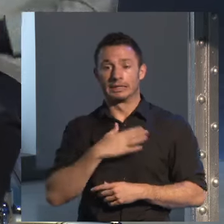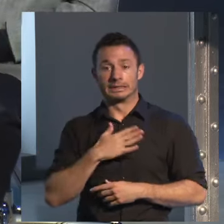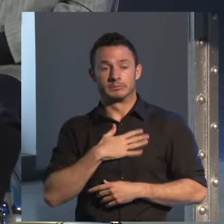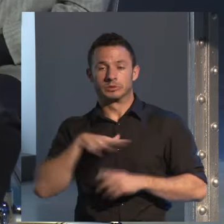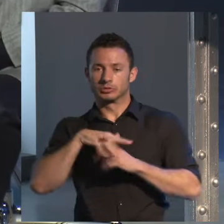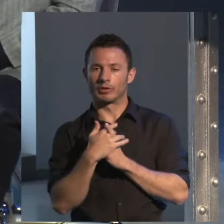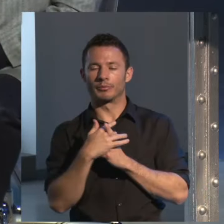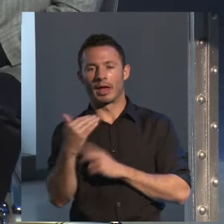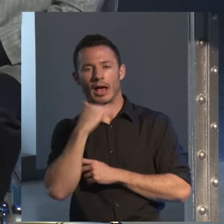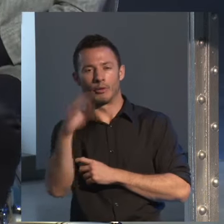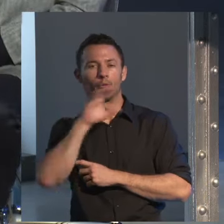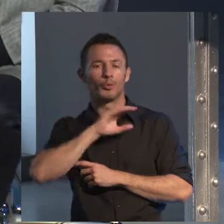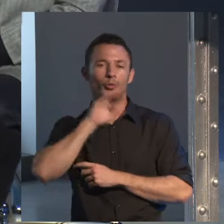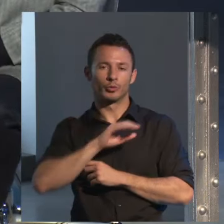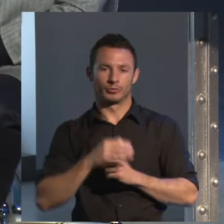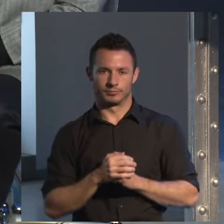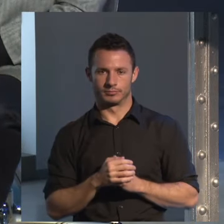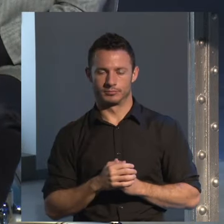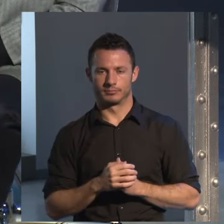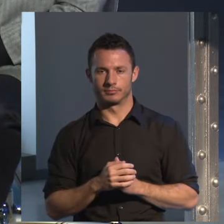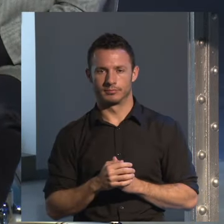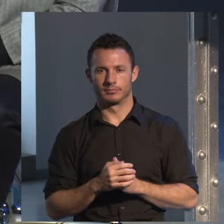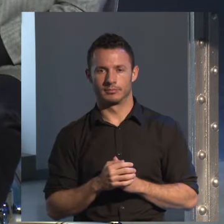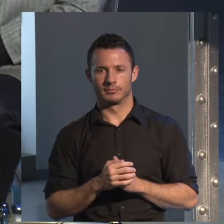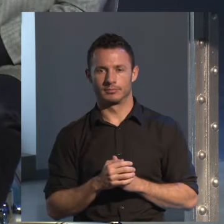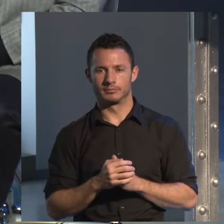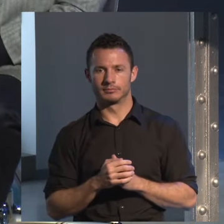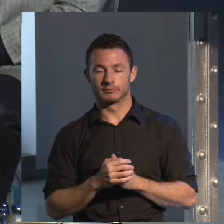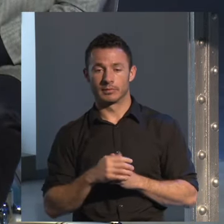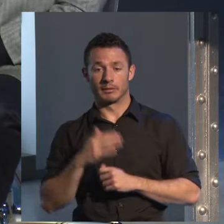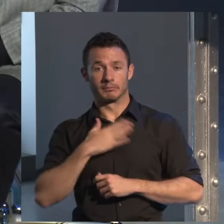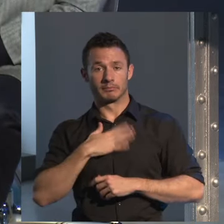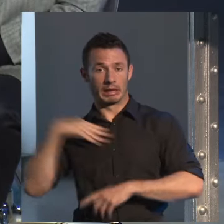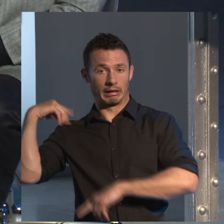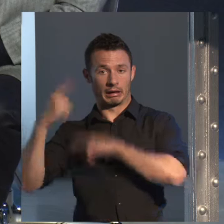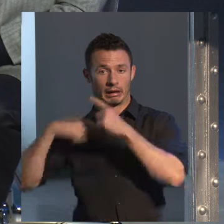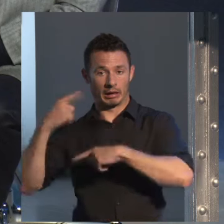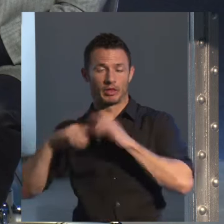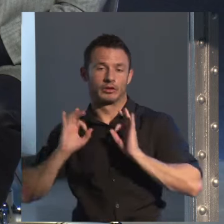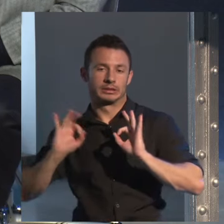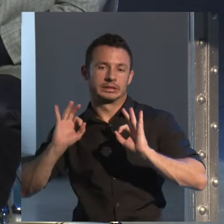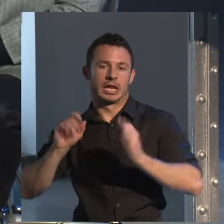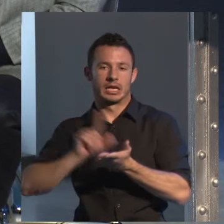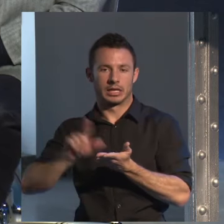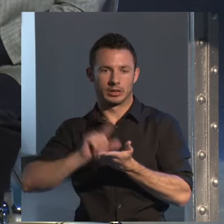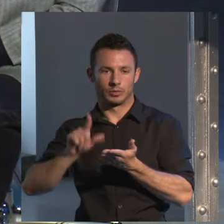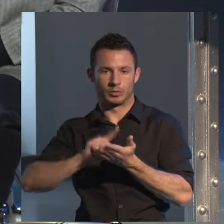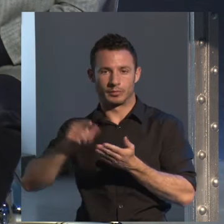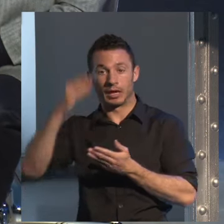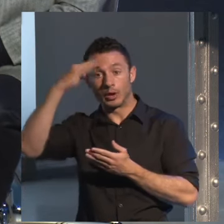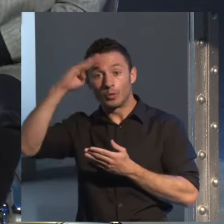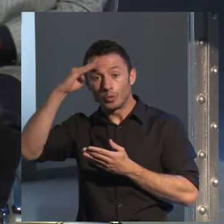curiosa y es que en mi generación literaria en Cuba no hay escritores